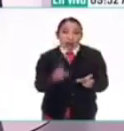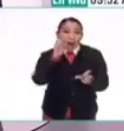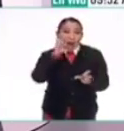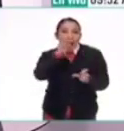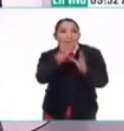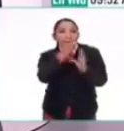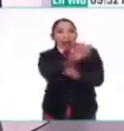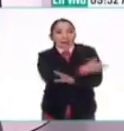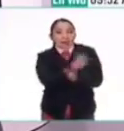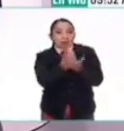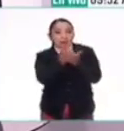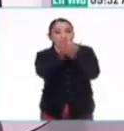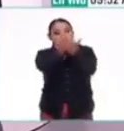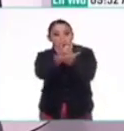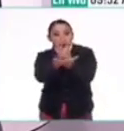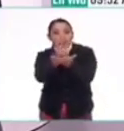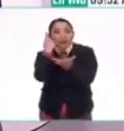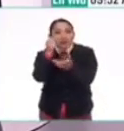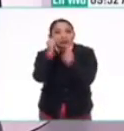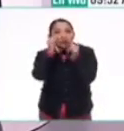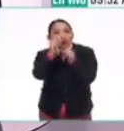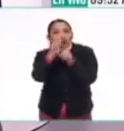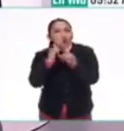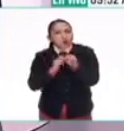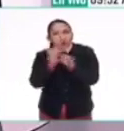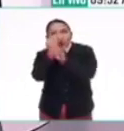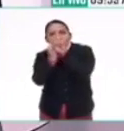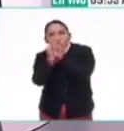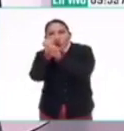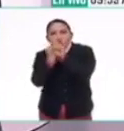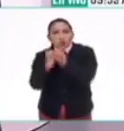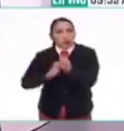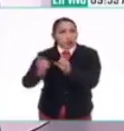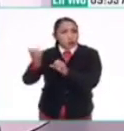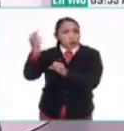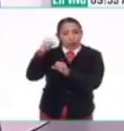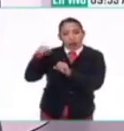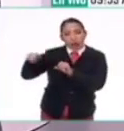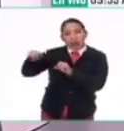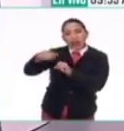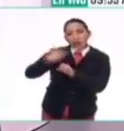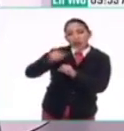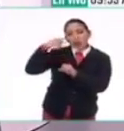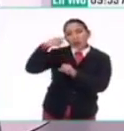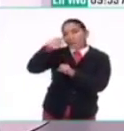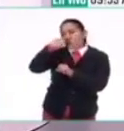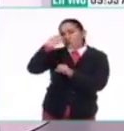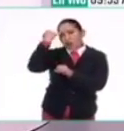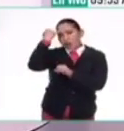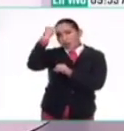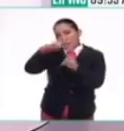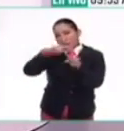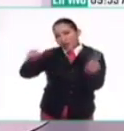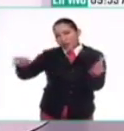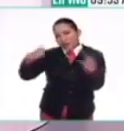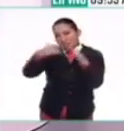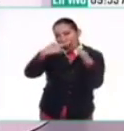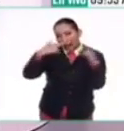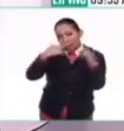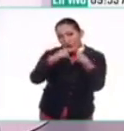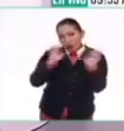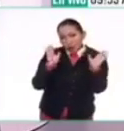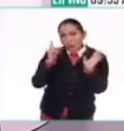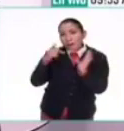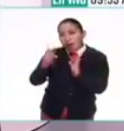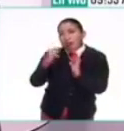que han sido un foco de atención desde la antigüedad. Claro, ellos tenían una visión ritual religiosa, pero